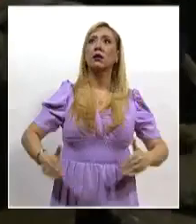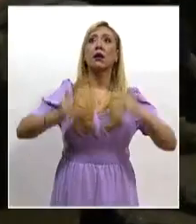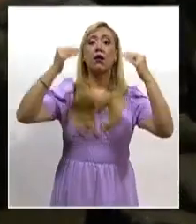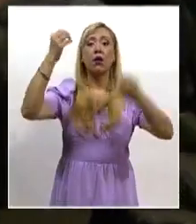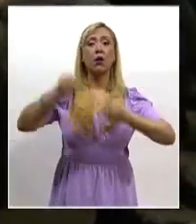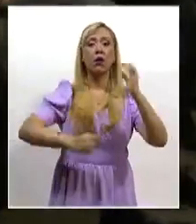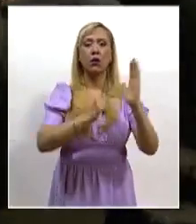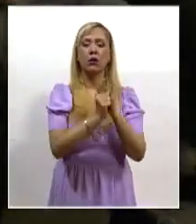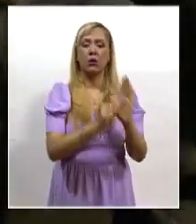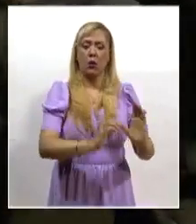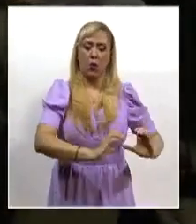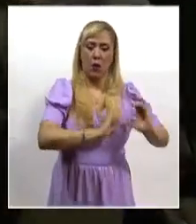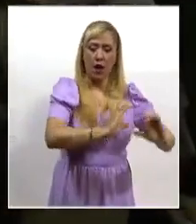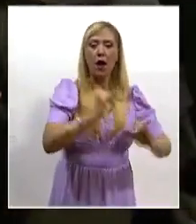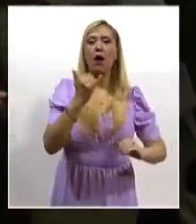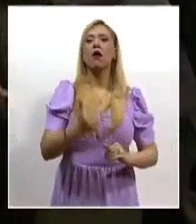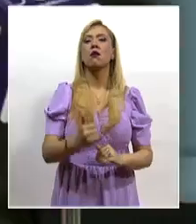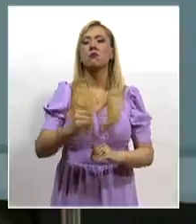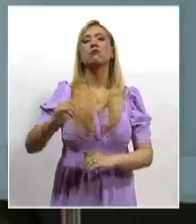en el equilibrio de poderes.